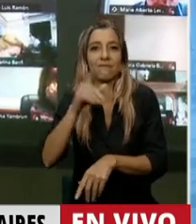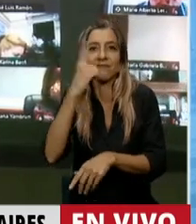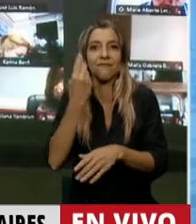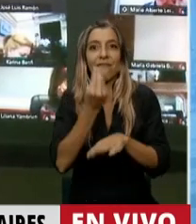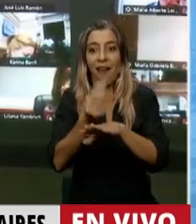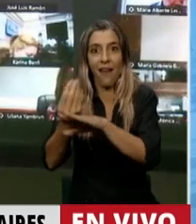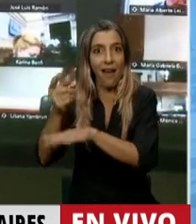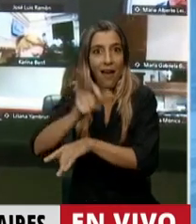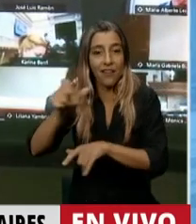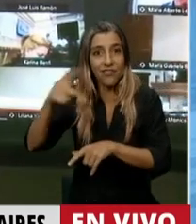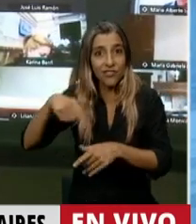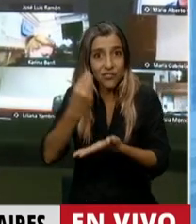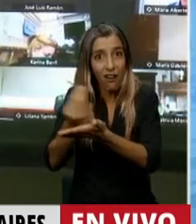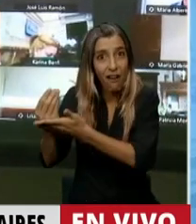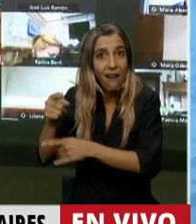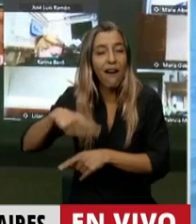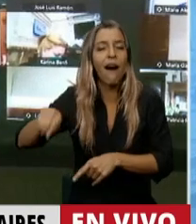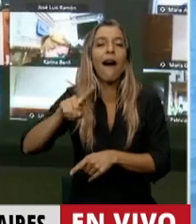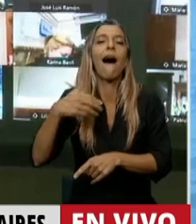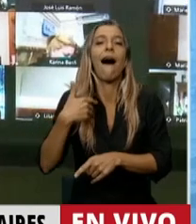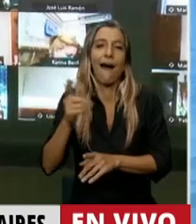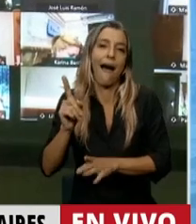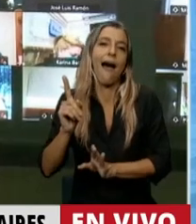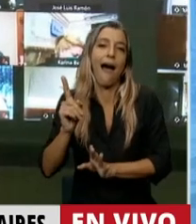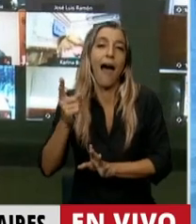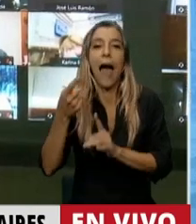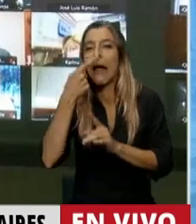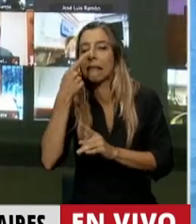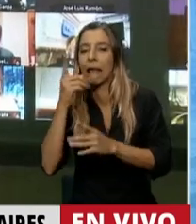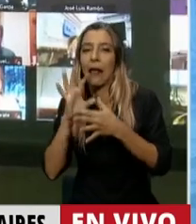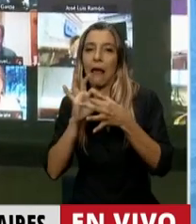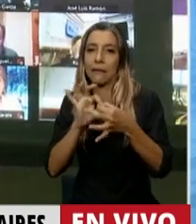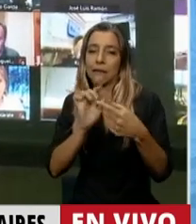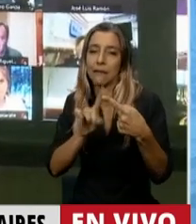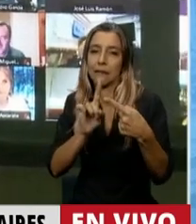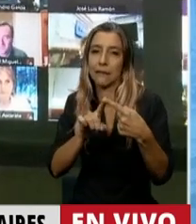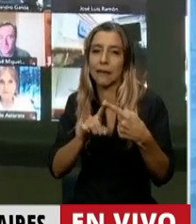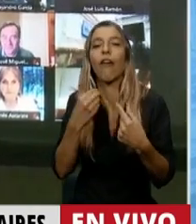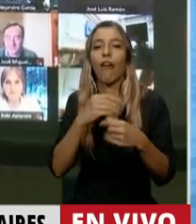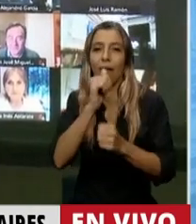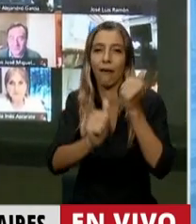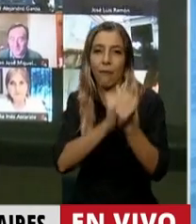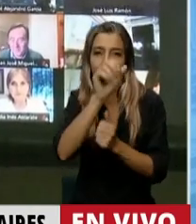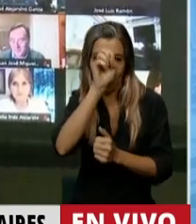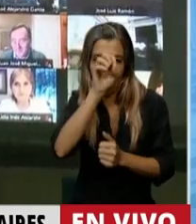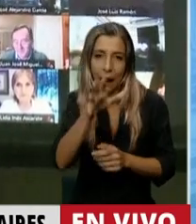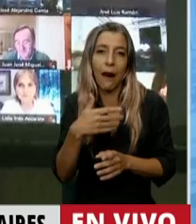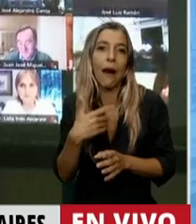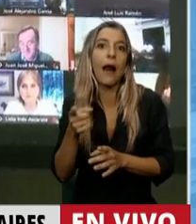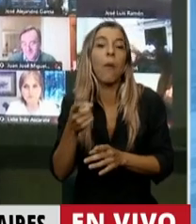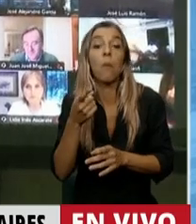están asociados con los intereses de las mineras porque no saben.